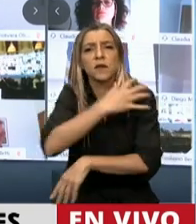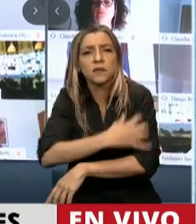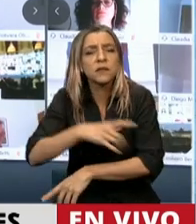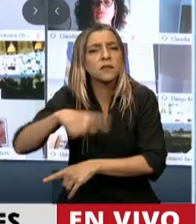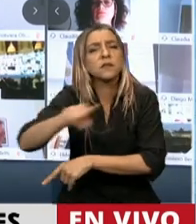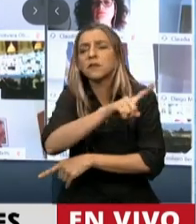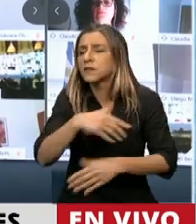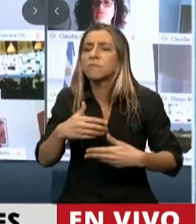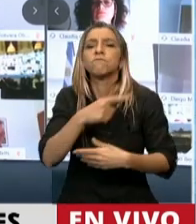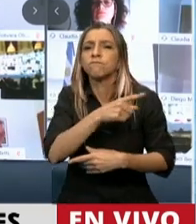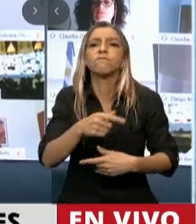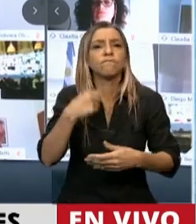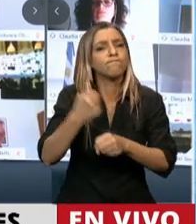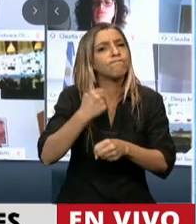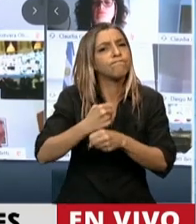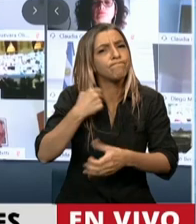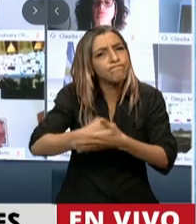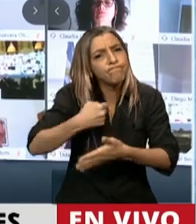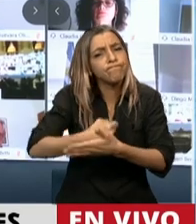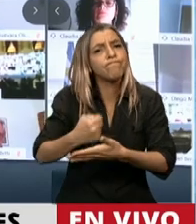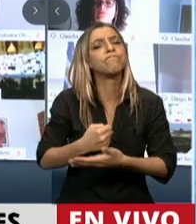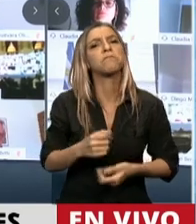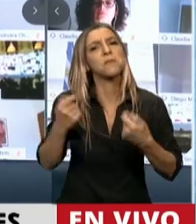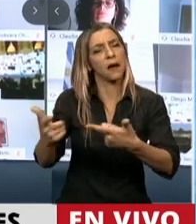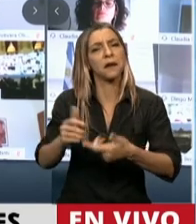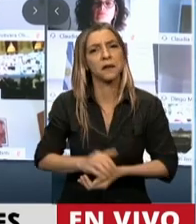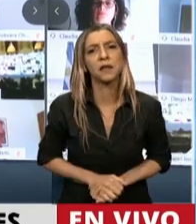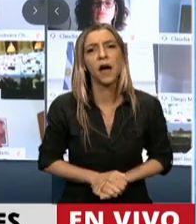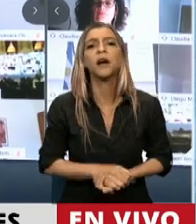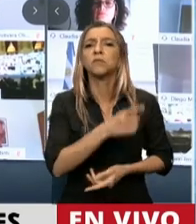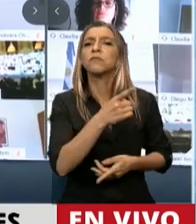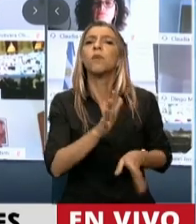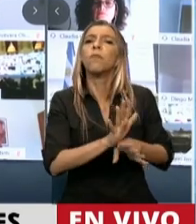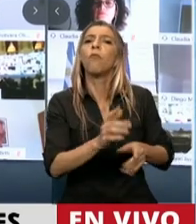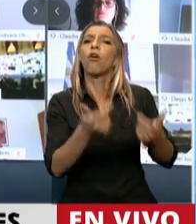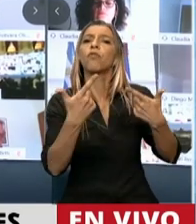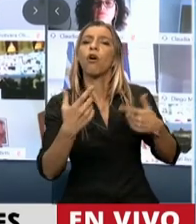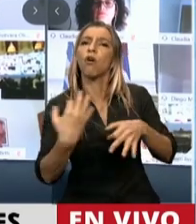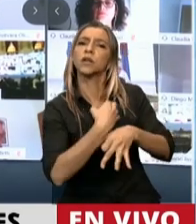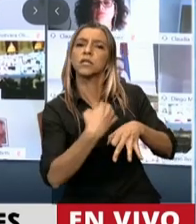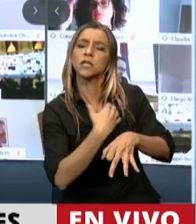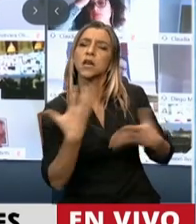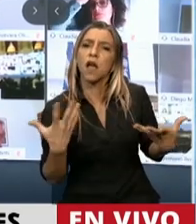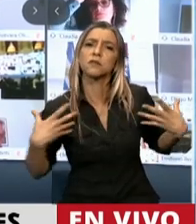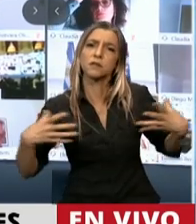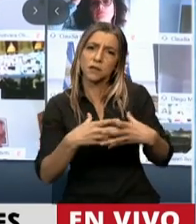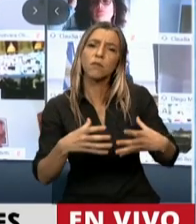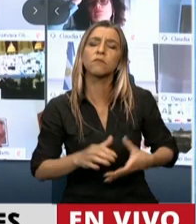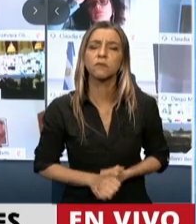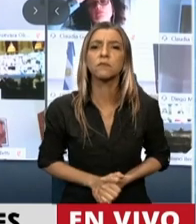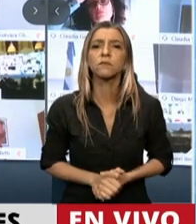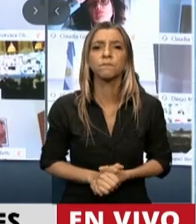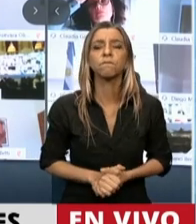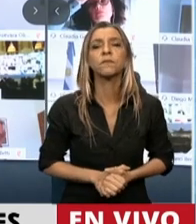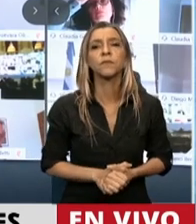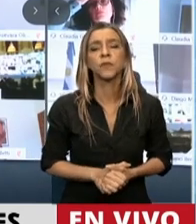Nos ha dejado un legado muy grande a nosotros, en nuestro gremio y en nuestro partido FED, que seguramente le